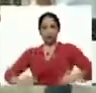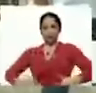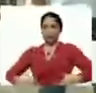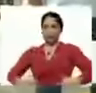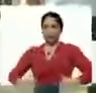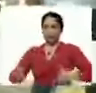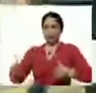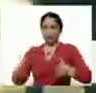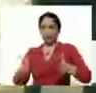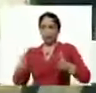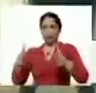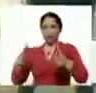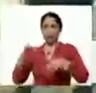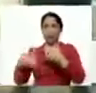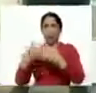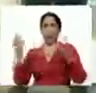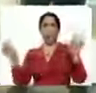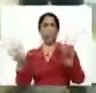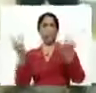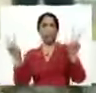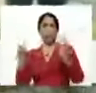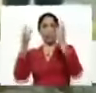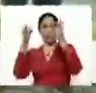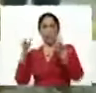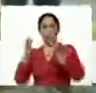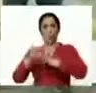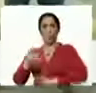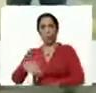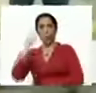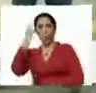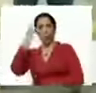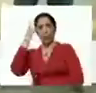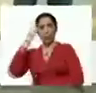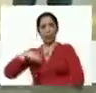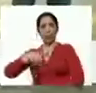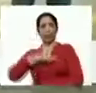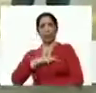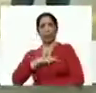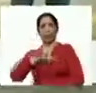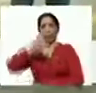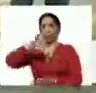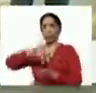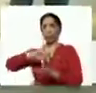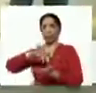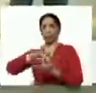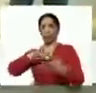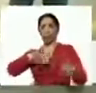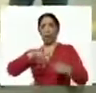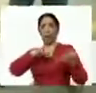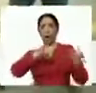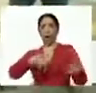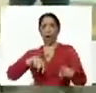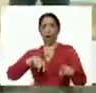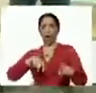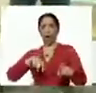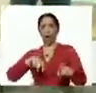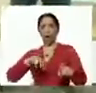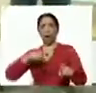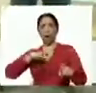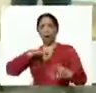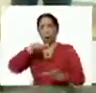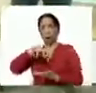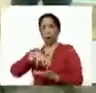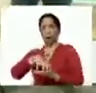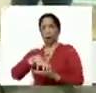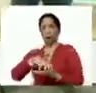conducirnos hacia victorias seguras. El día de hoy estamos desde la sede de AgroCogedes, en la ciudad capital de nuestro estado